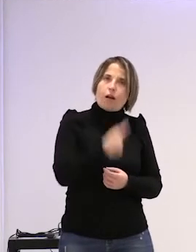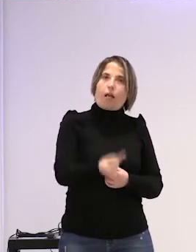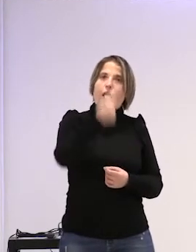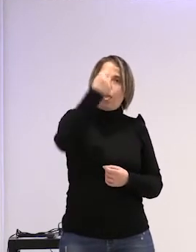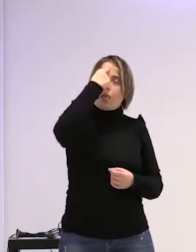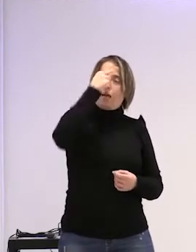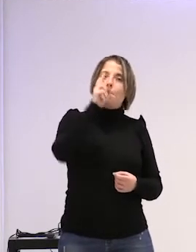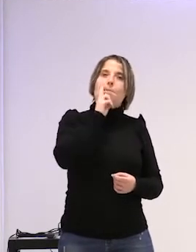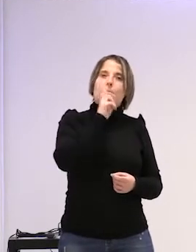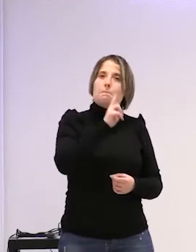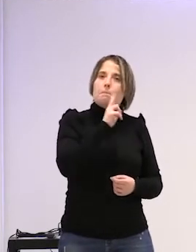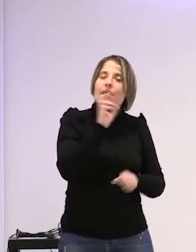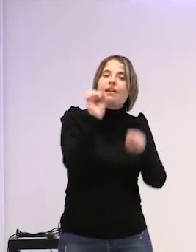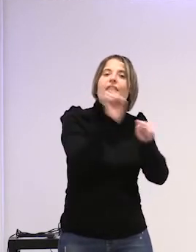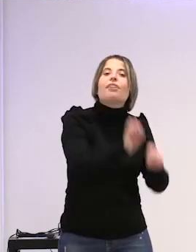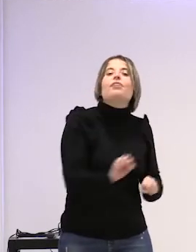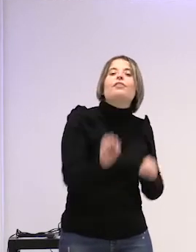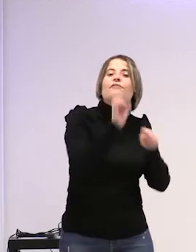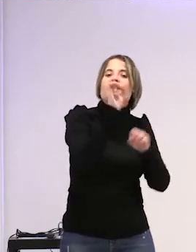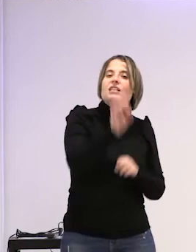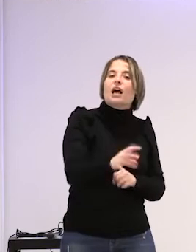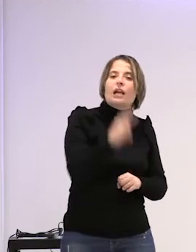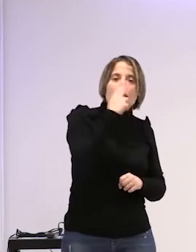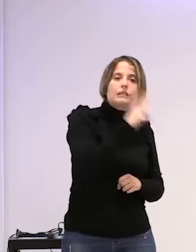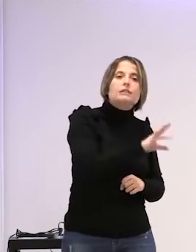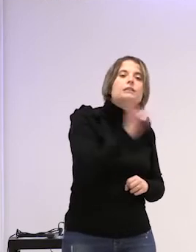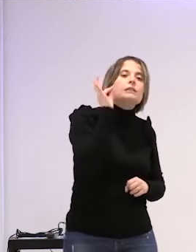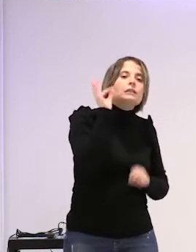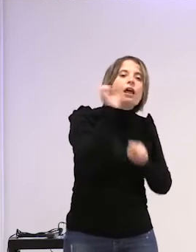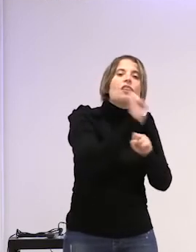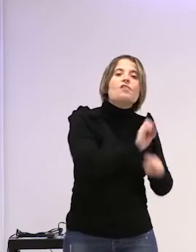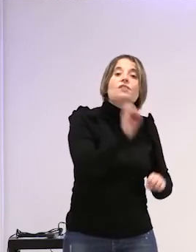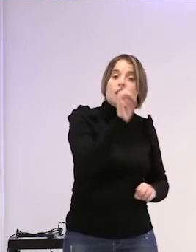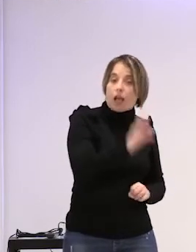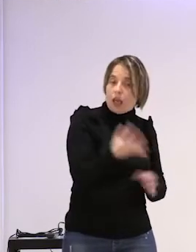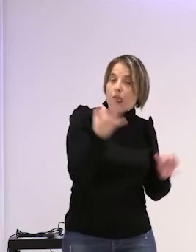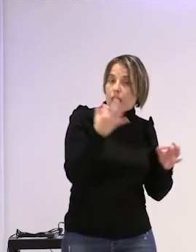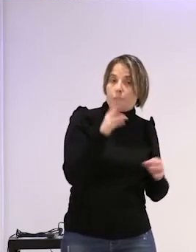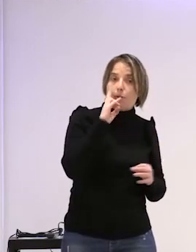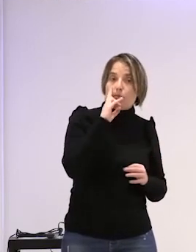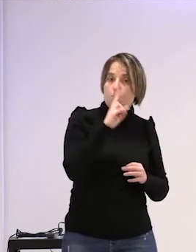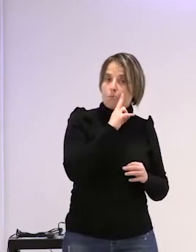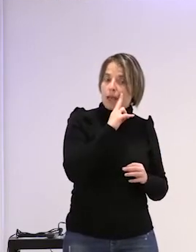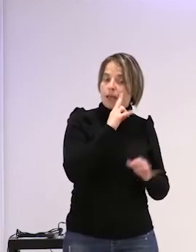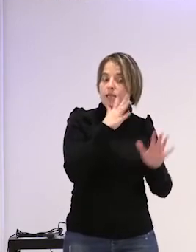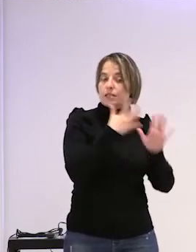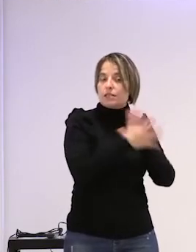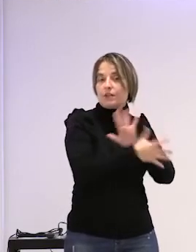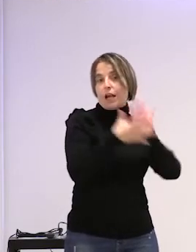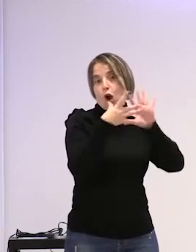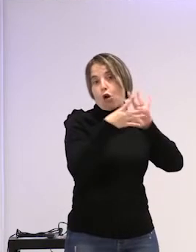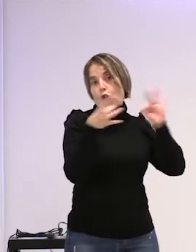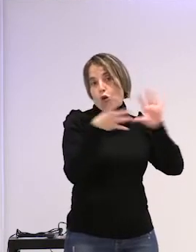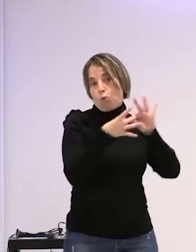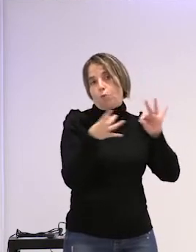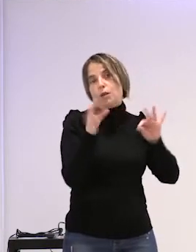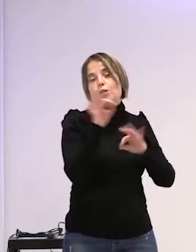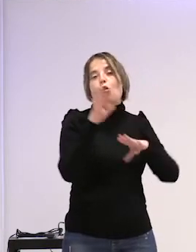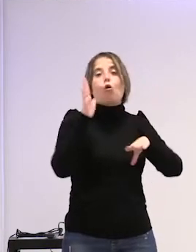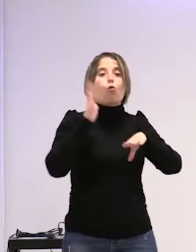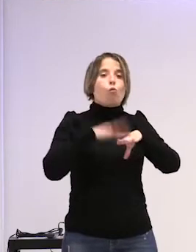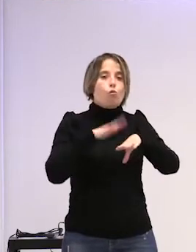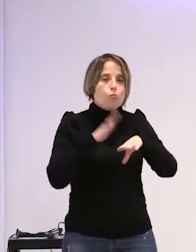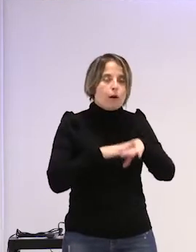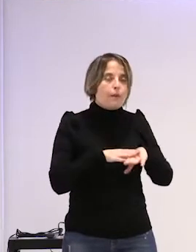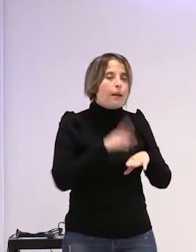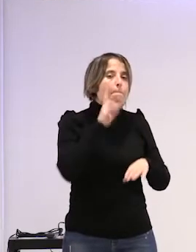la idea de quién defendió a esa criatura por tanto la madre es cómplice o la madre es culpable la